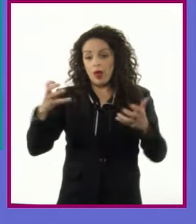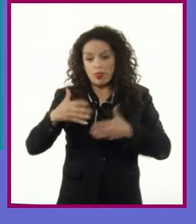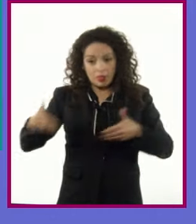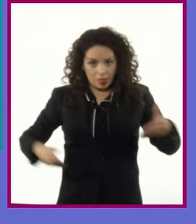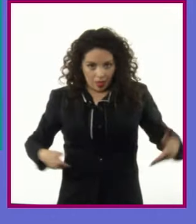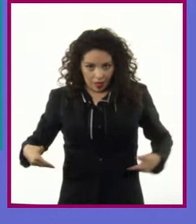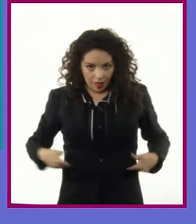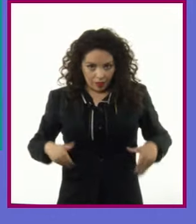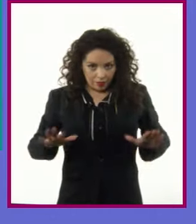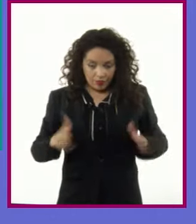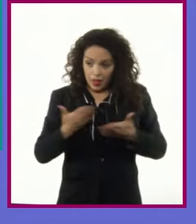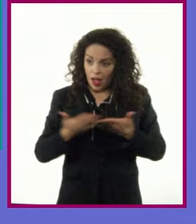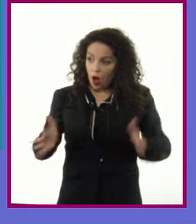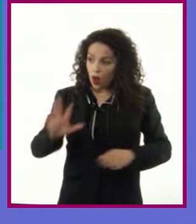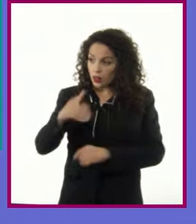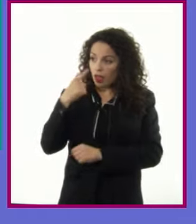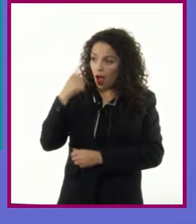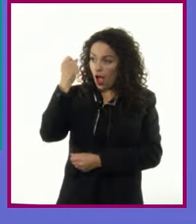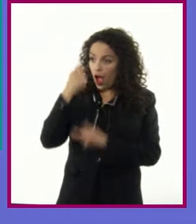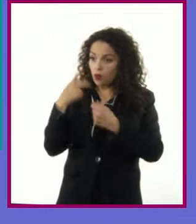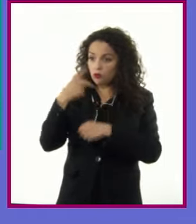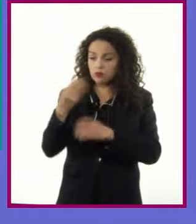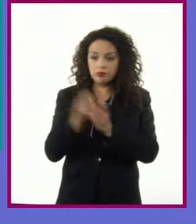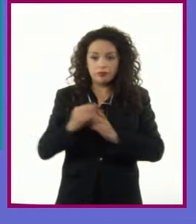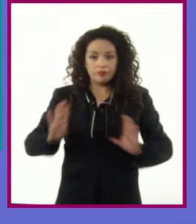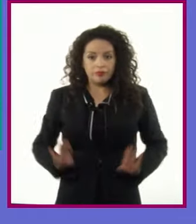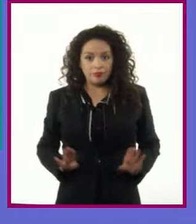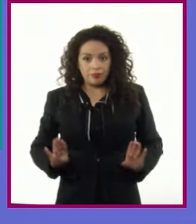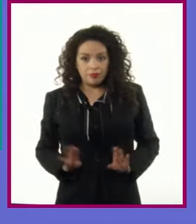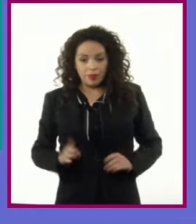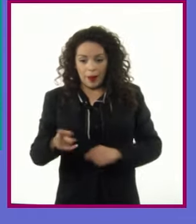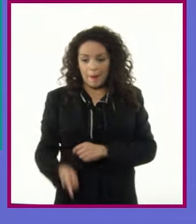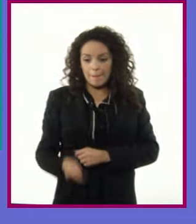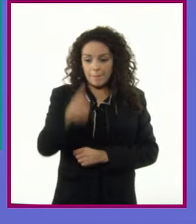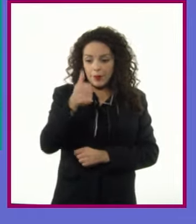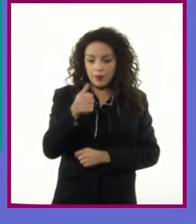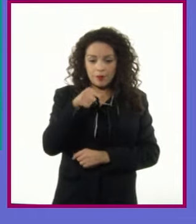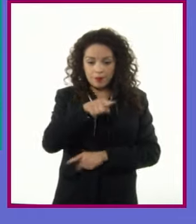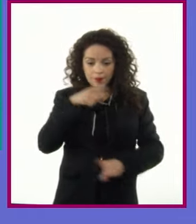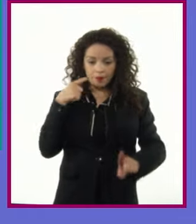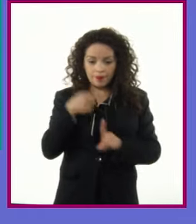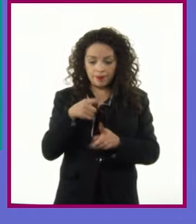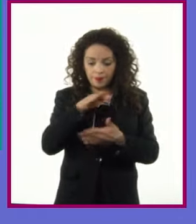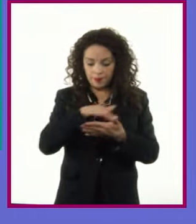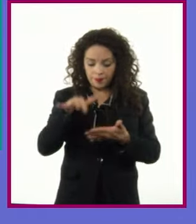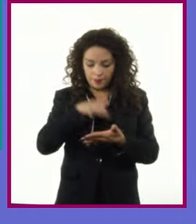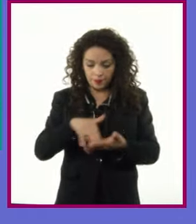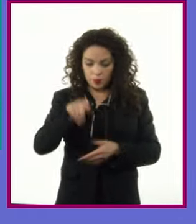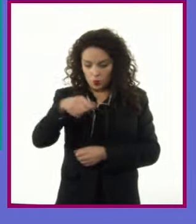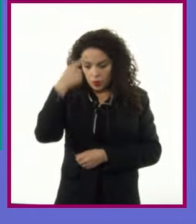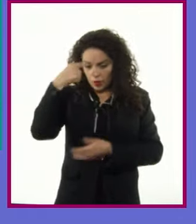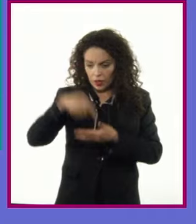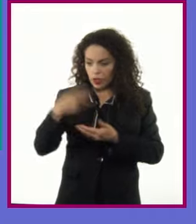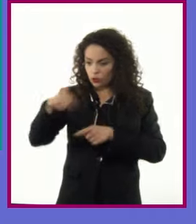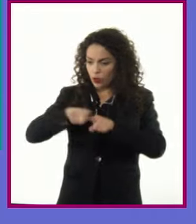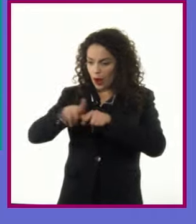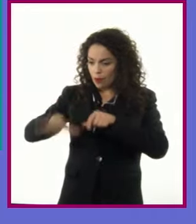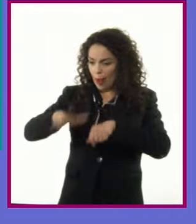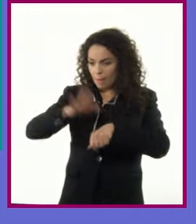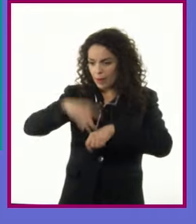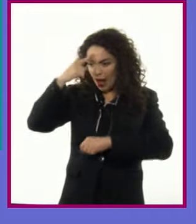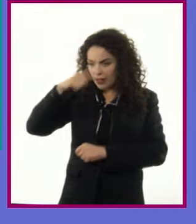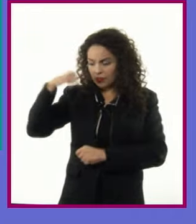Ahora que hemos visto algunas de las características de esta primera opción ¿Consideran que a la hermana se le facilitaría